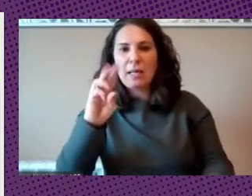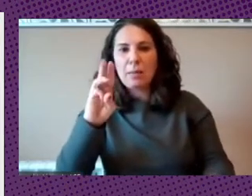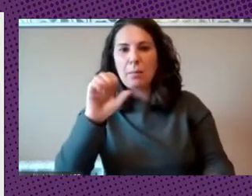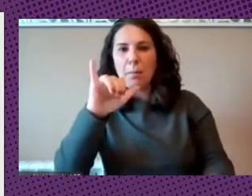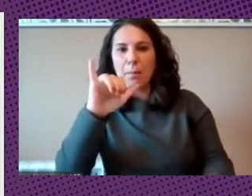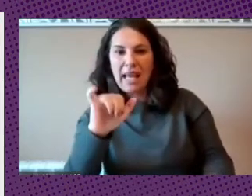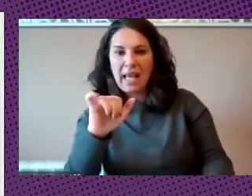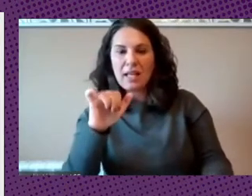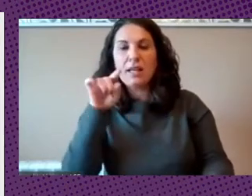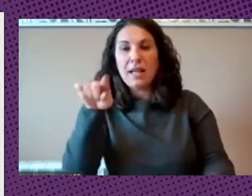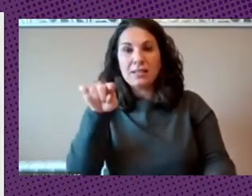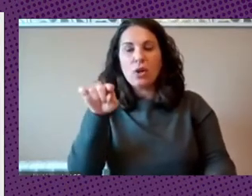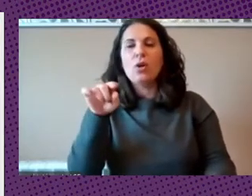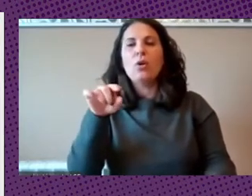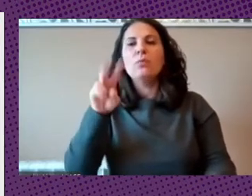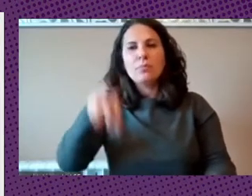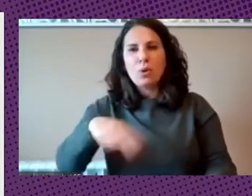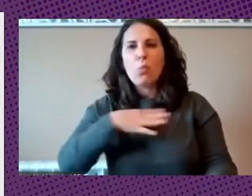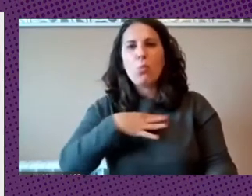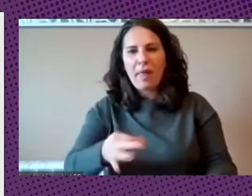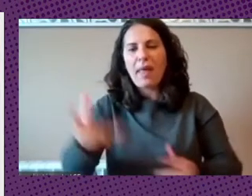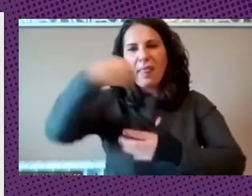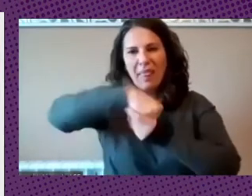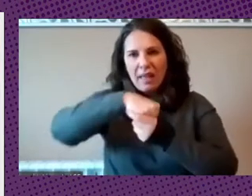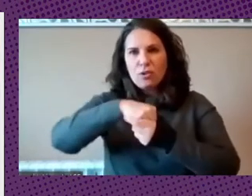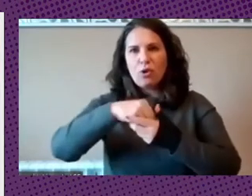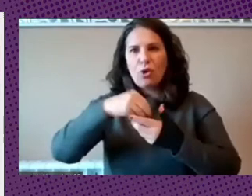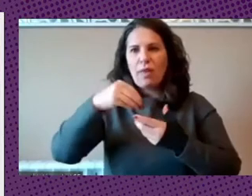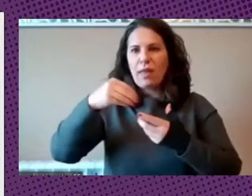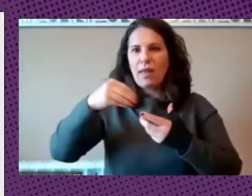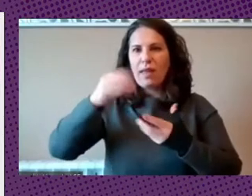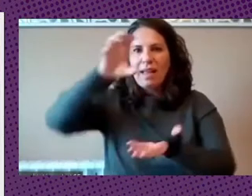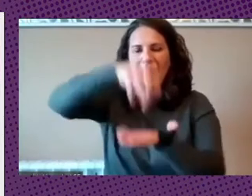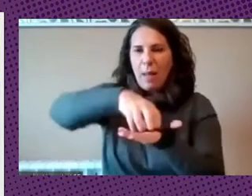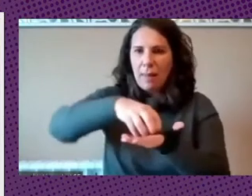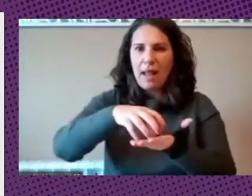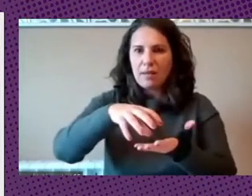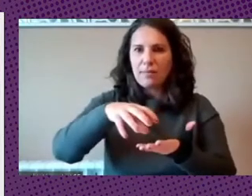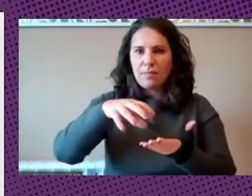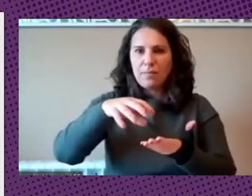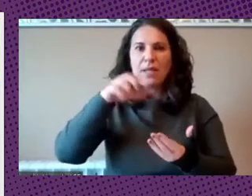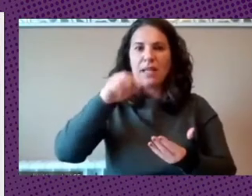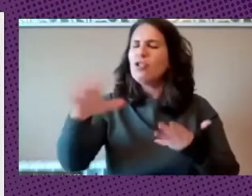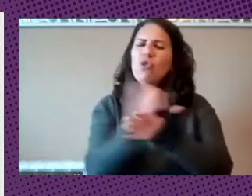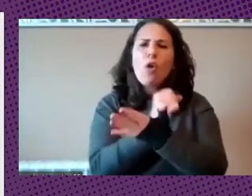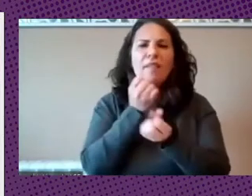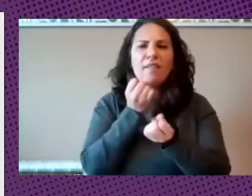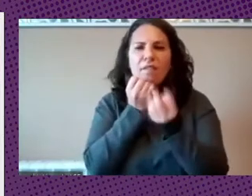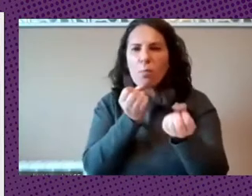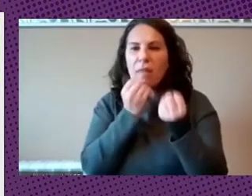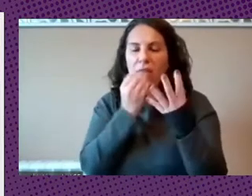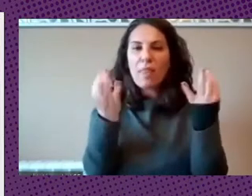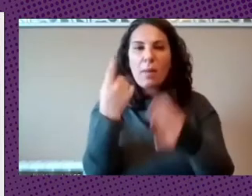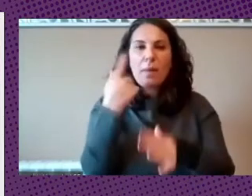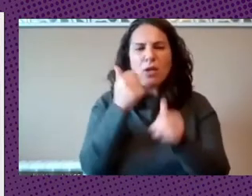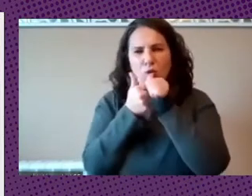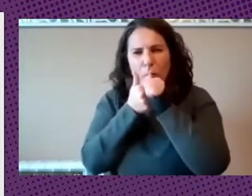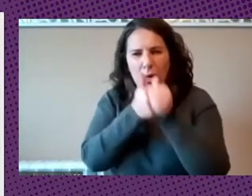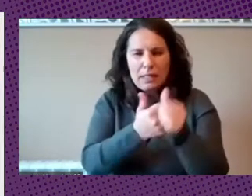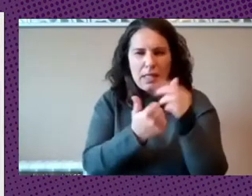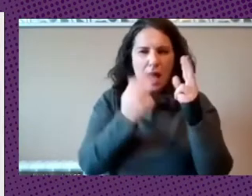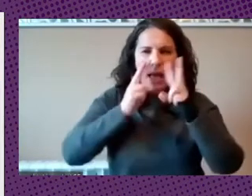registradas en esta cámara y que toda esta información sea supervisada analizada